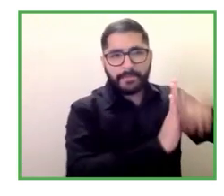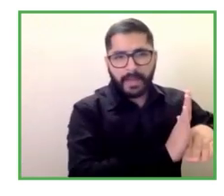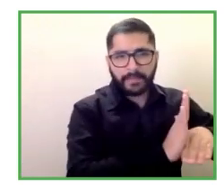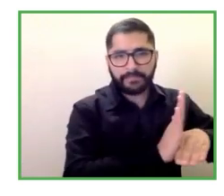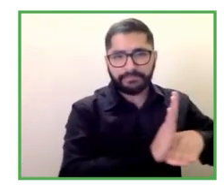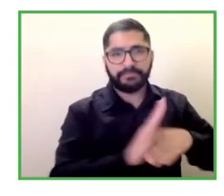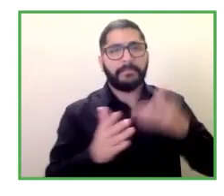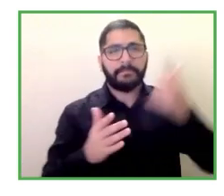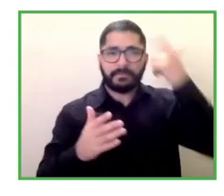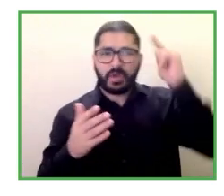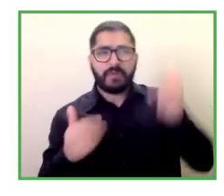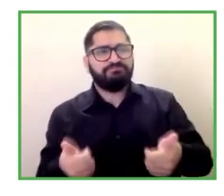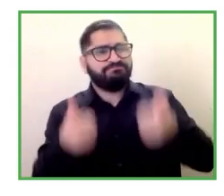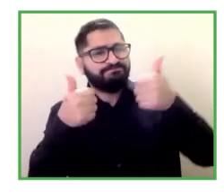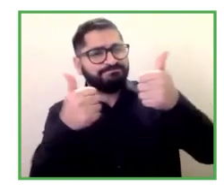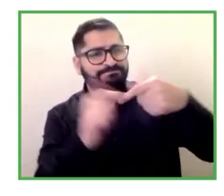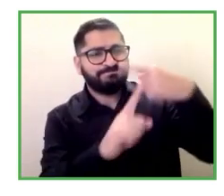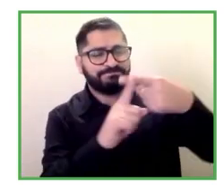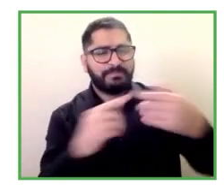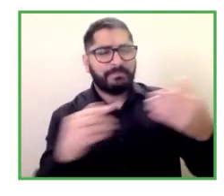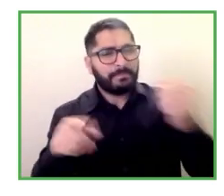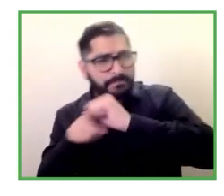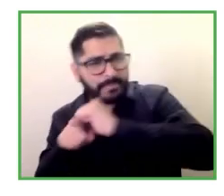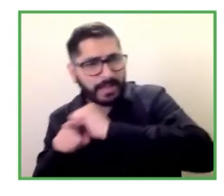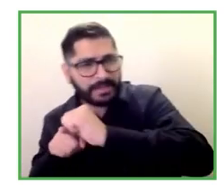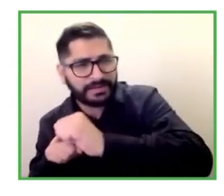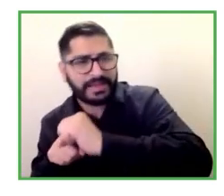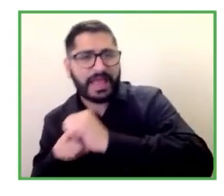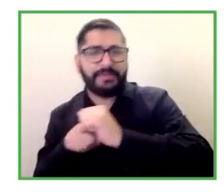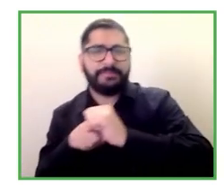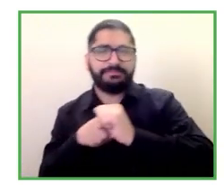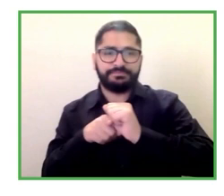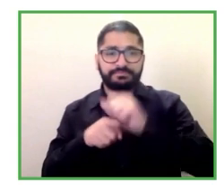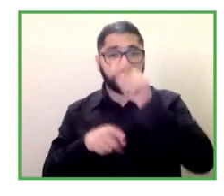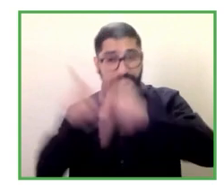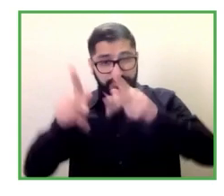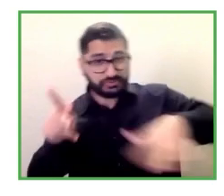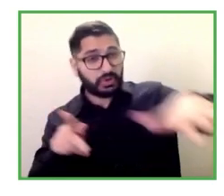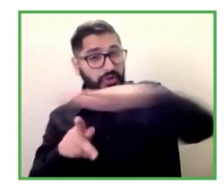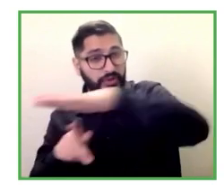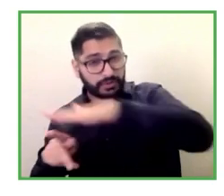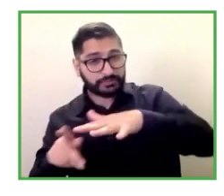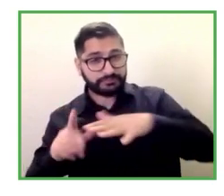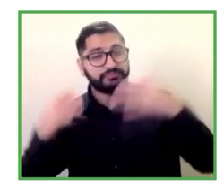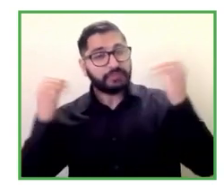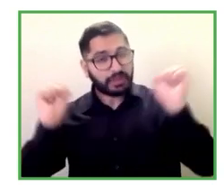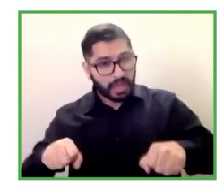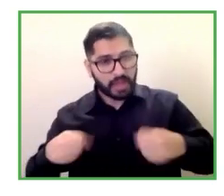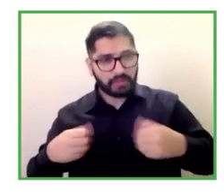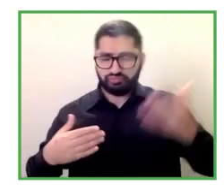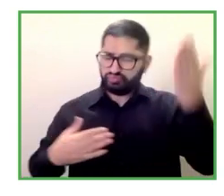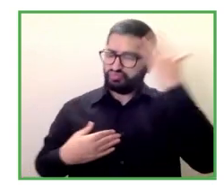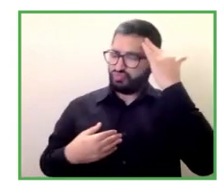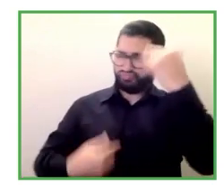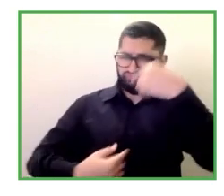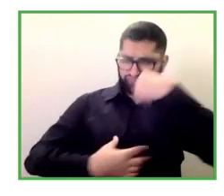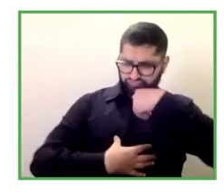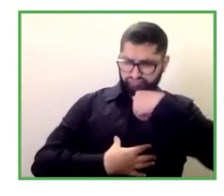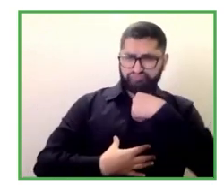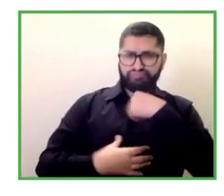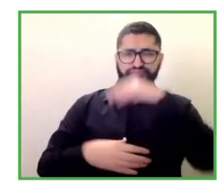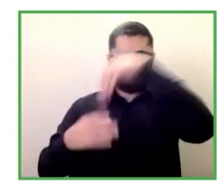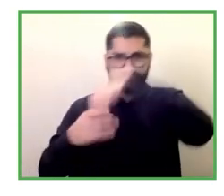entregando entregándole al individuo las habilidades que necesitan tener para realizar un trabajo en una carrera y un